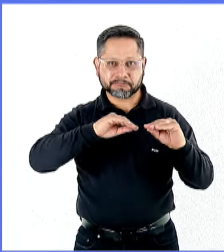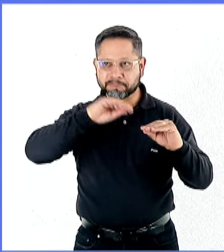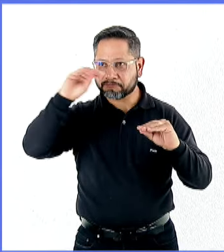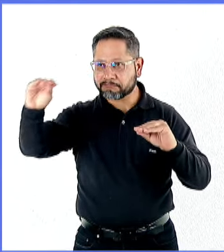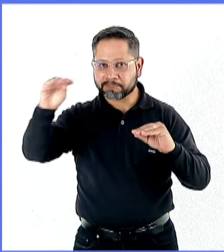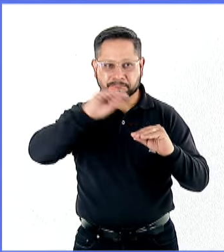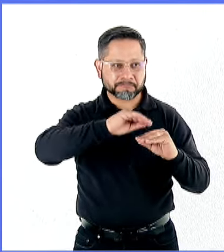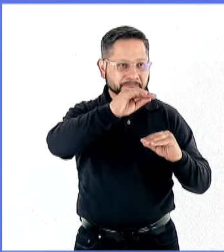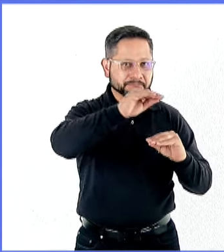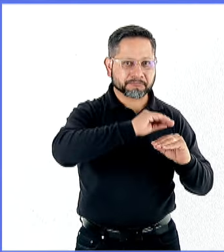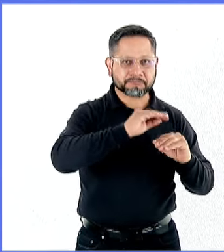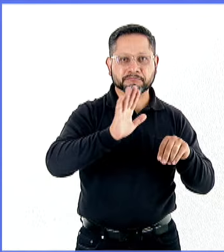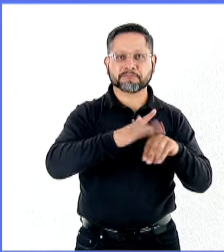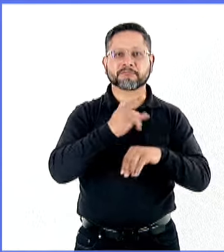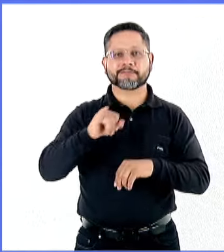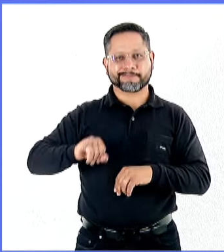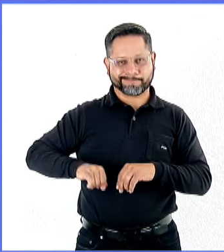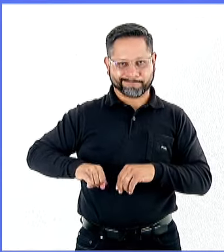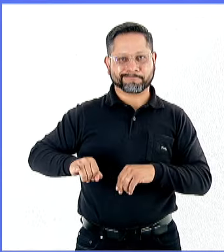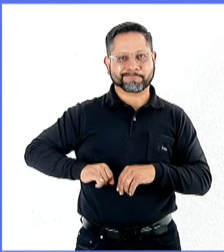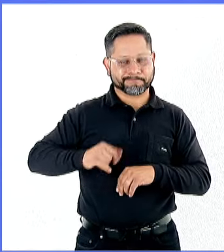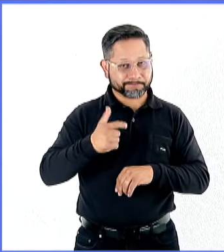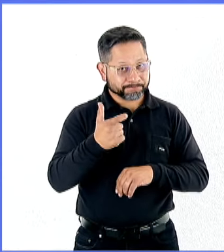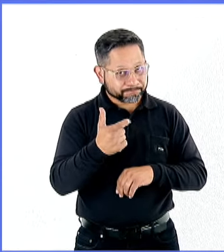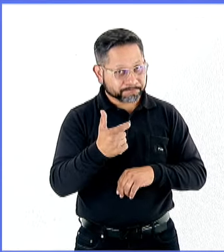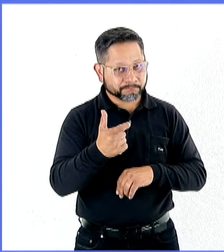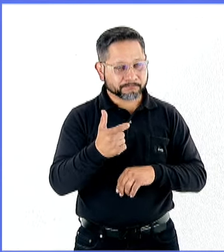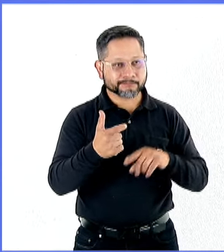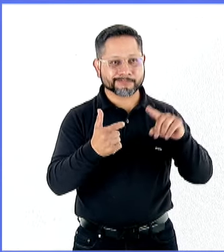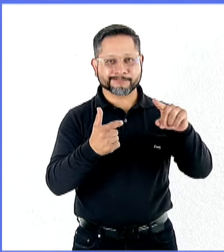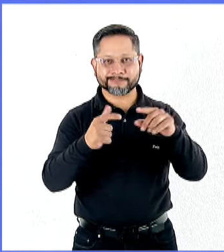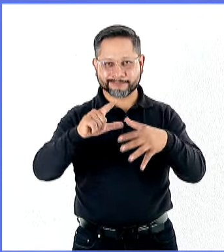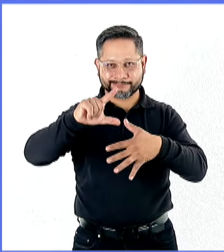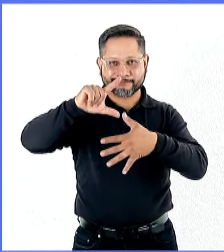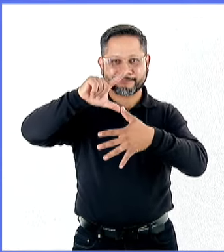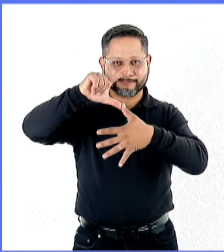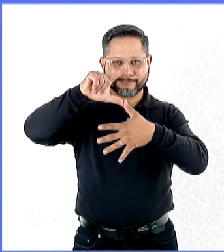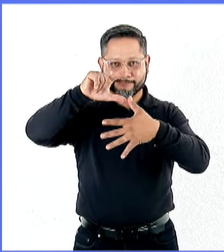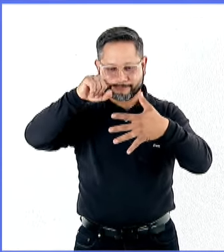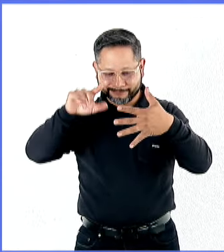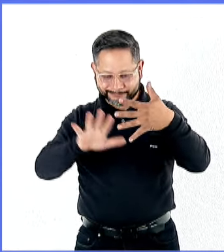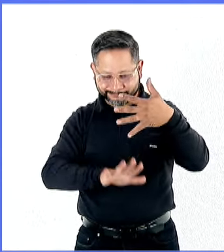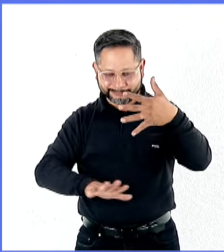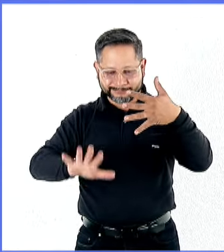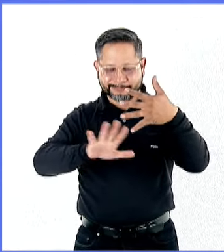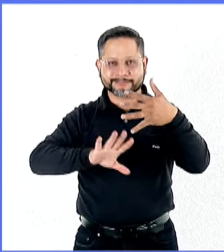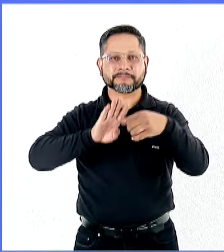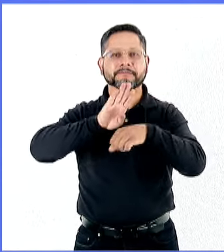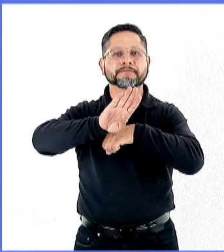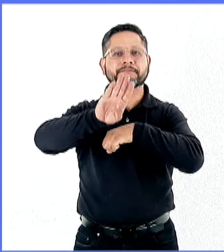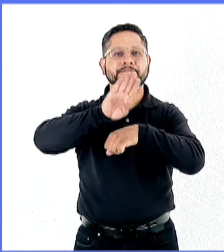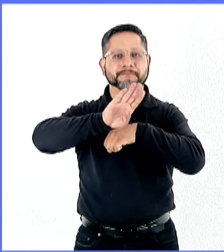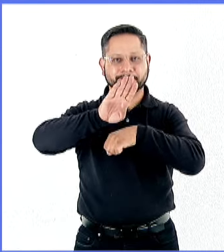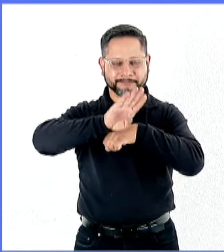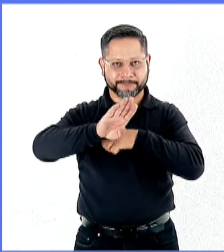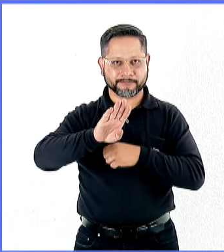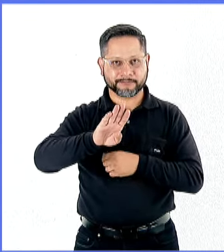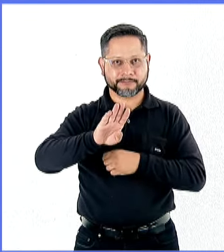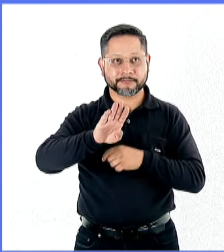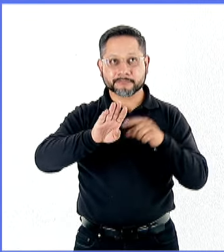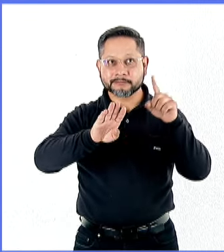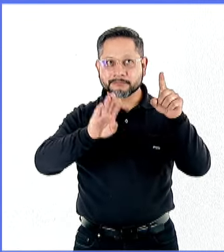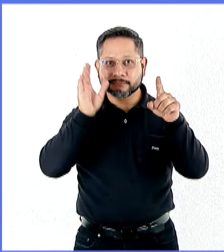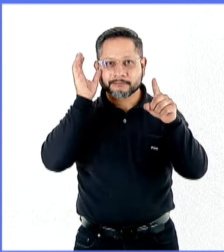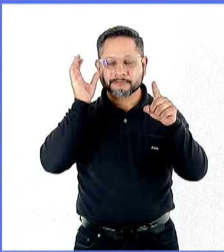económicos en particular, supongo que mucho más hacia Sudamérica, particularmente en Brasil, ¿no? Y lo que mira la